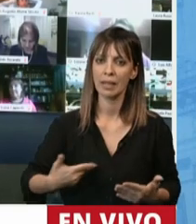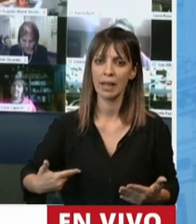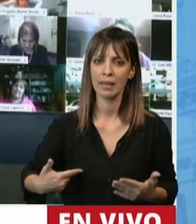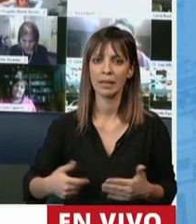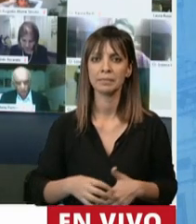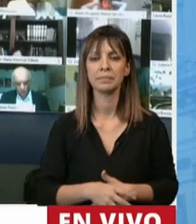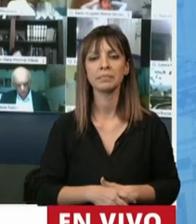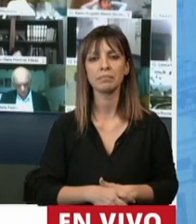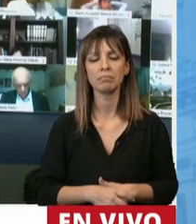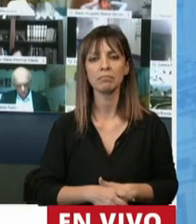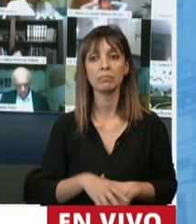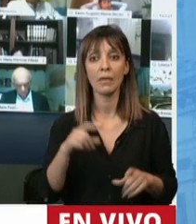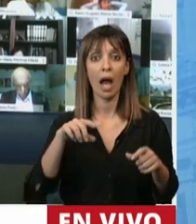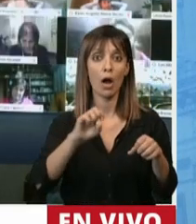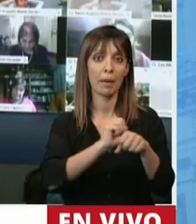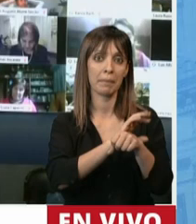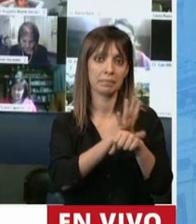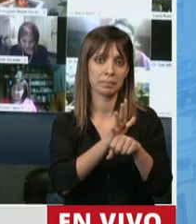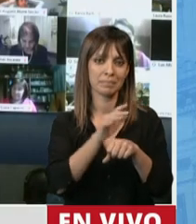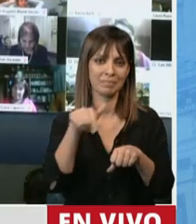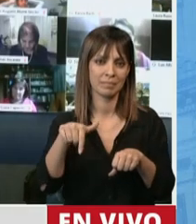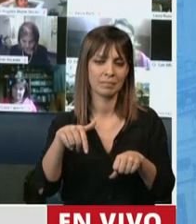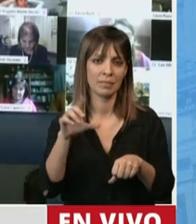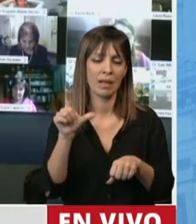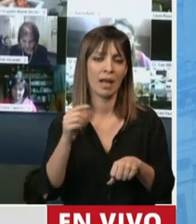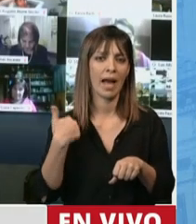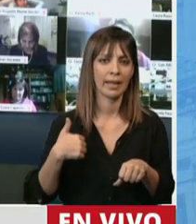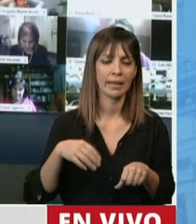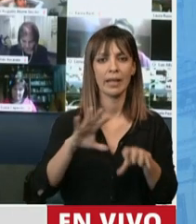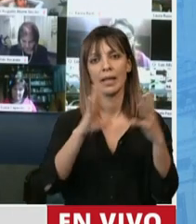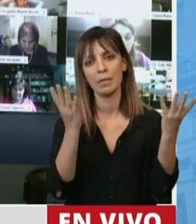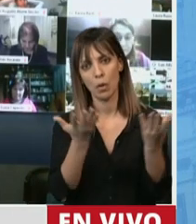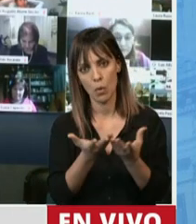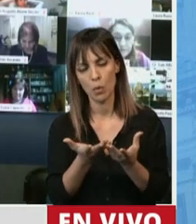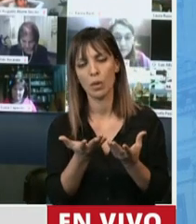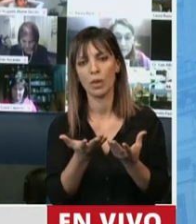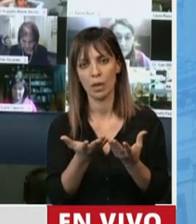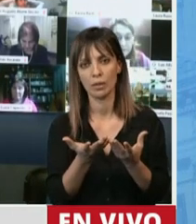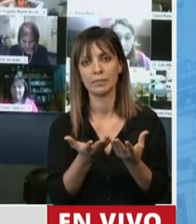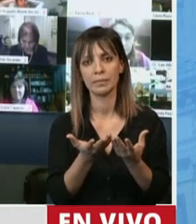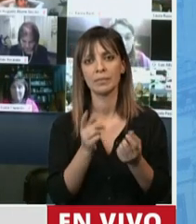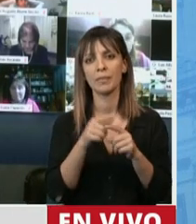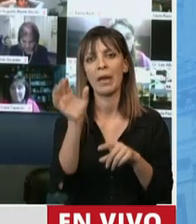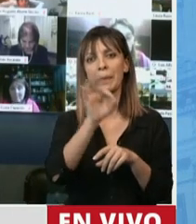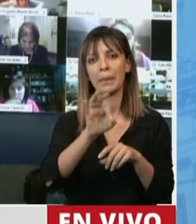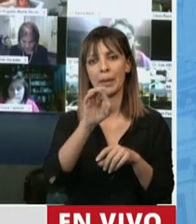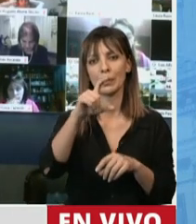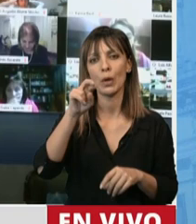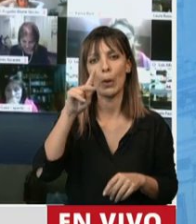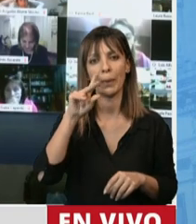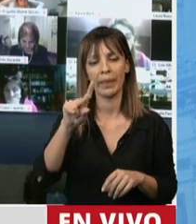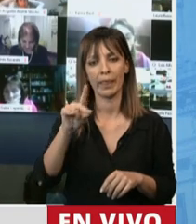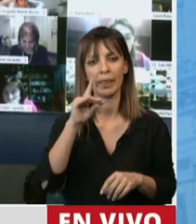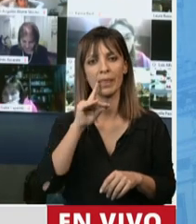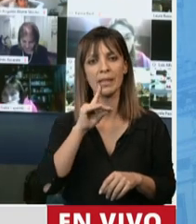La crisis epidemiológica que atraviesa Argentina y el mundo como consecuencia del virus del COVID-19